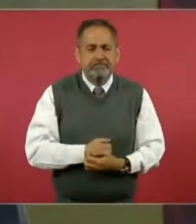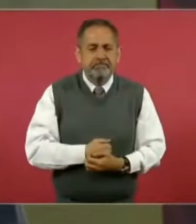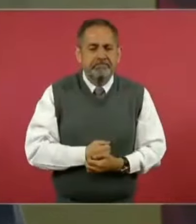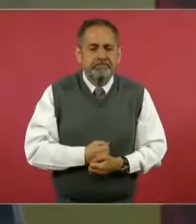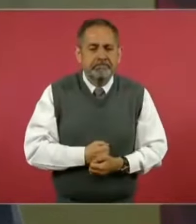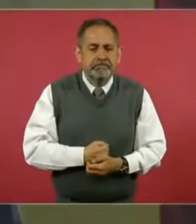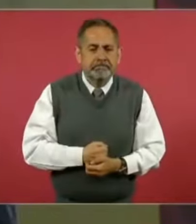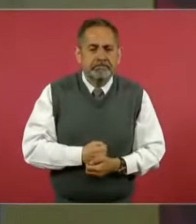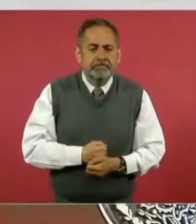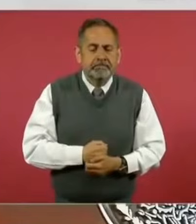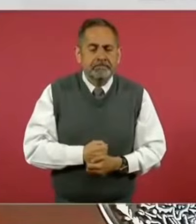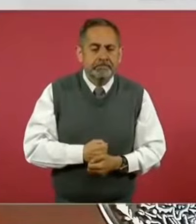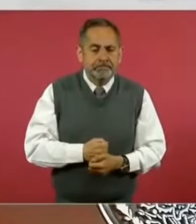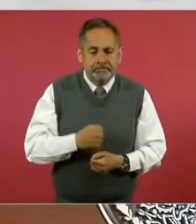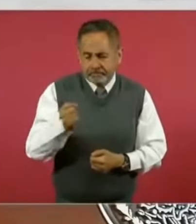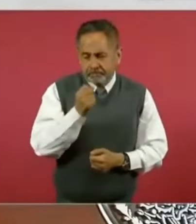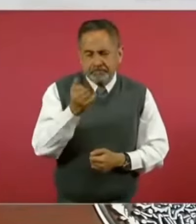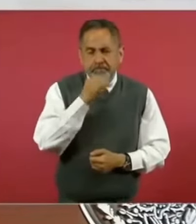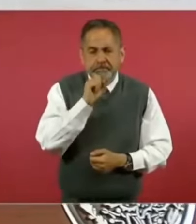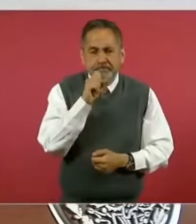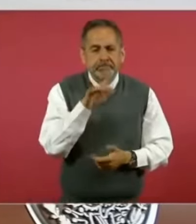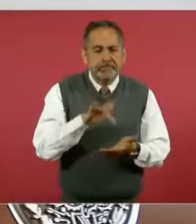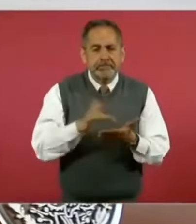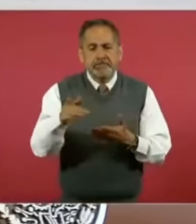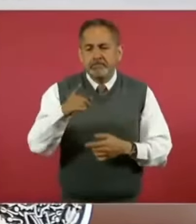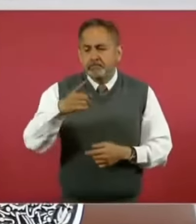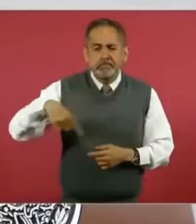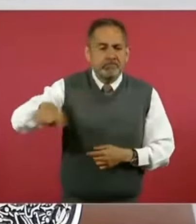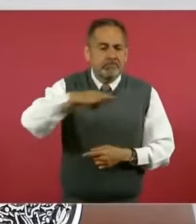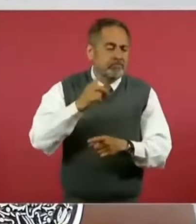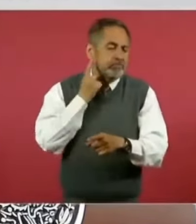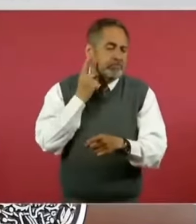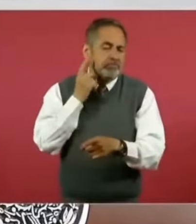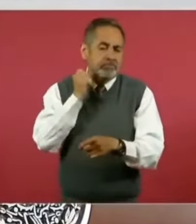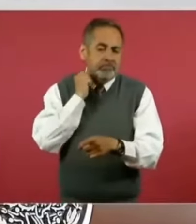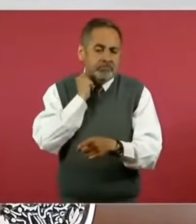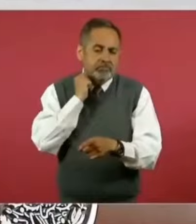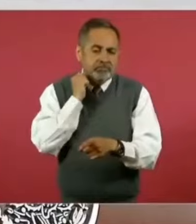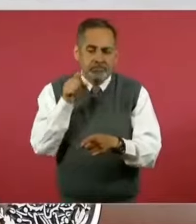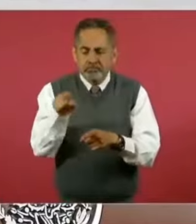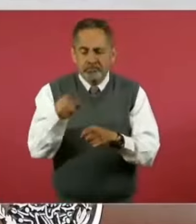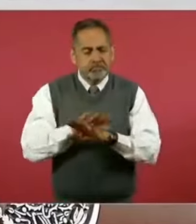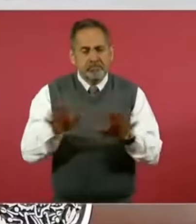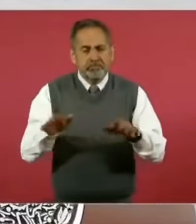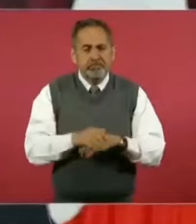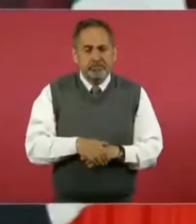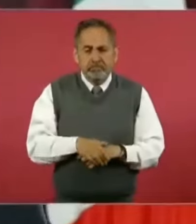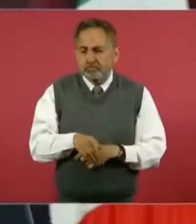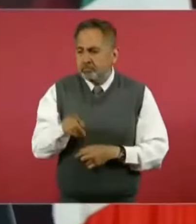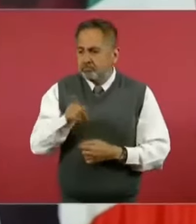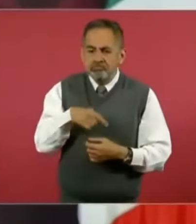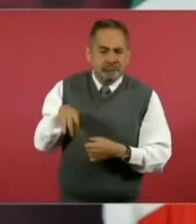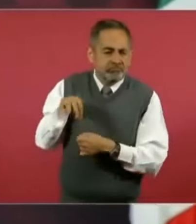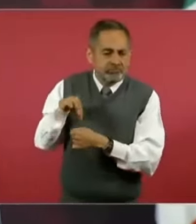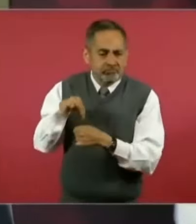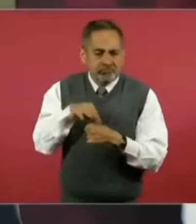yo quiero agradecerle a los legisladores, se llevó a cabo la votación